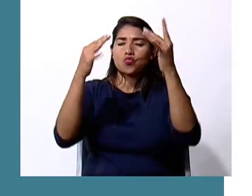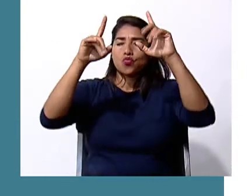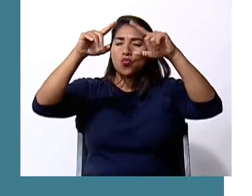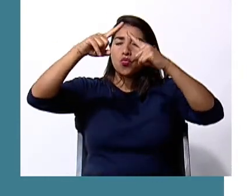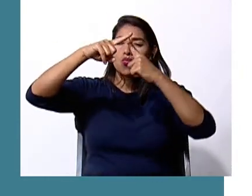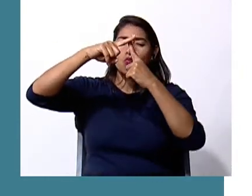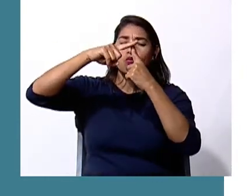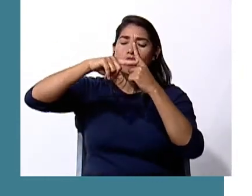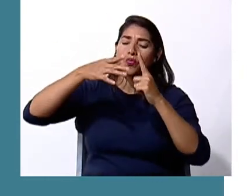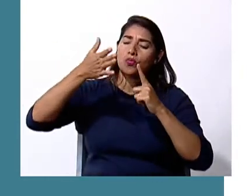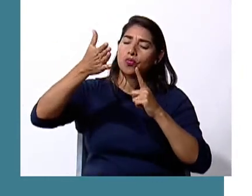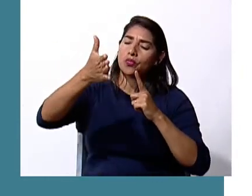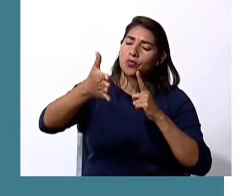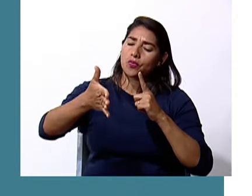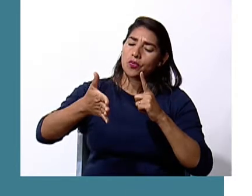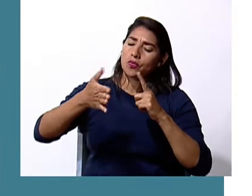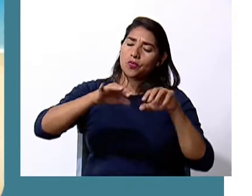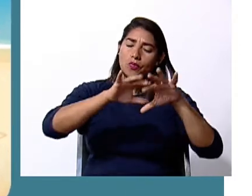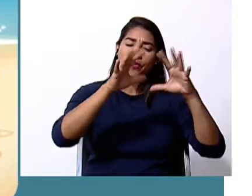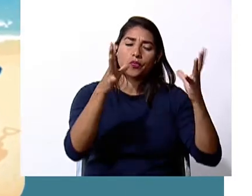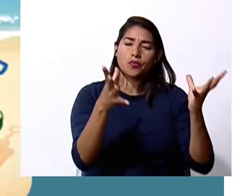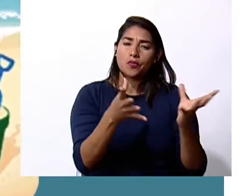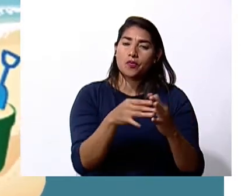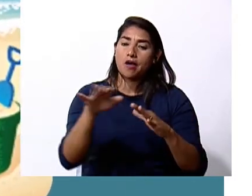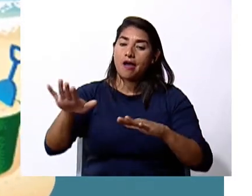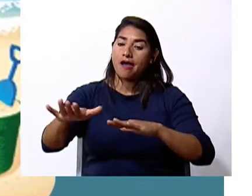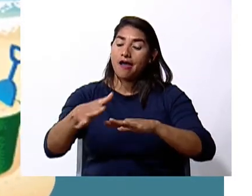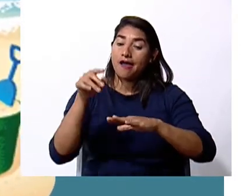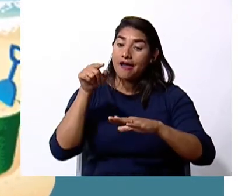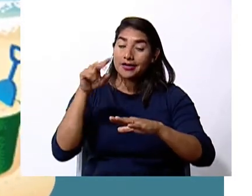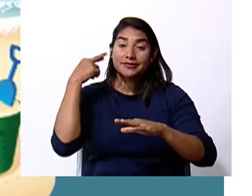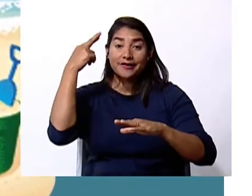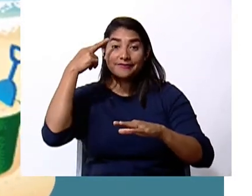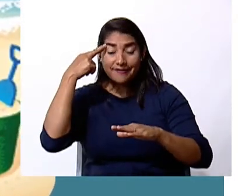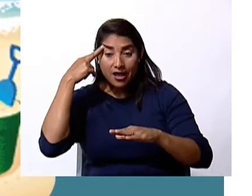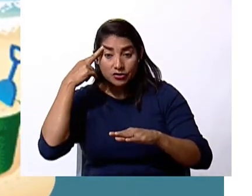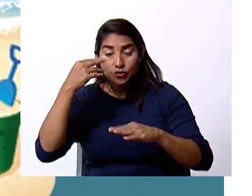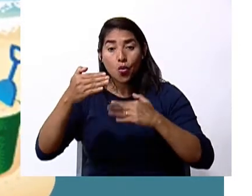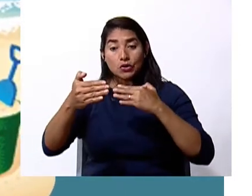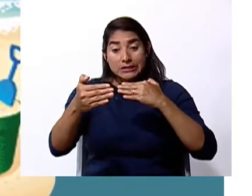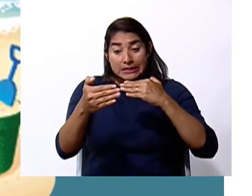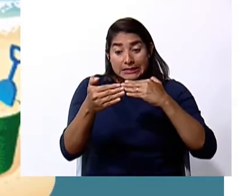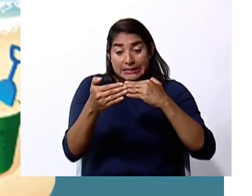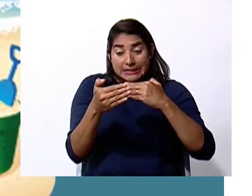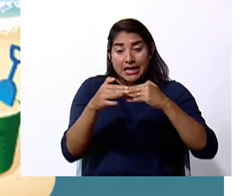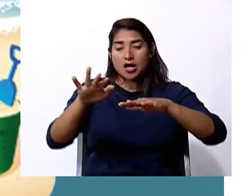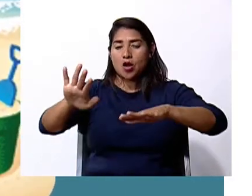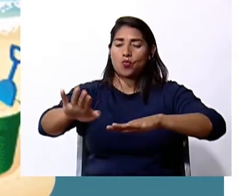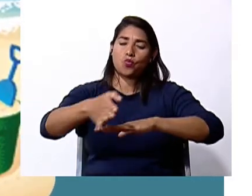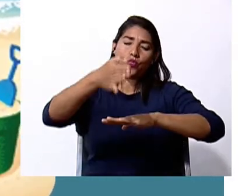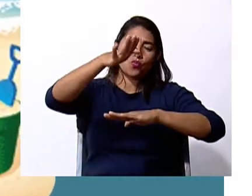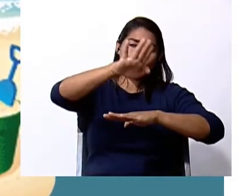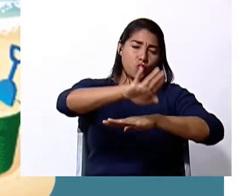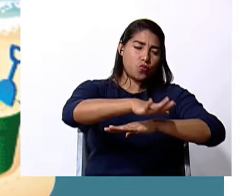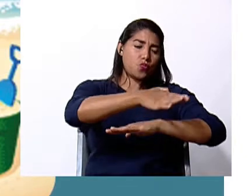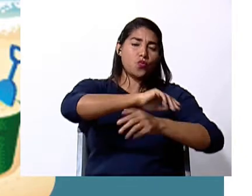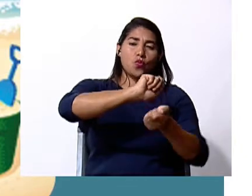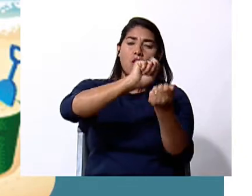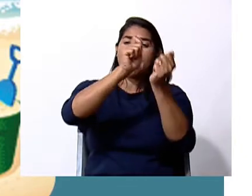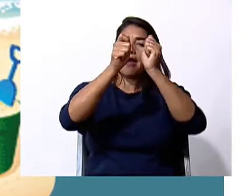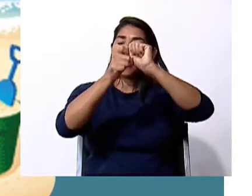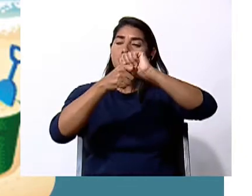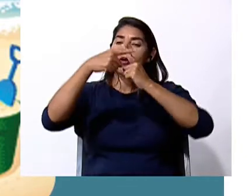lentamente que la tierra. Es por eso que los lugares más cercanos al agua tienen en cambio de